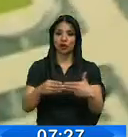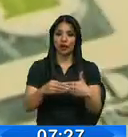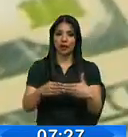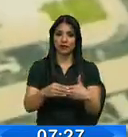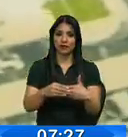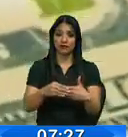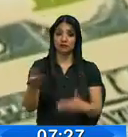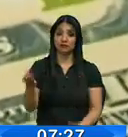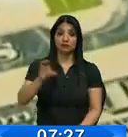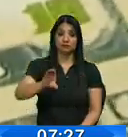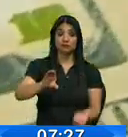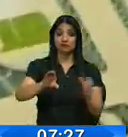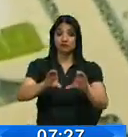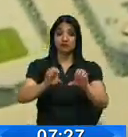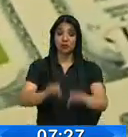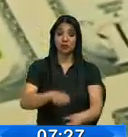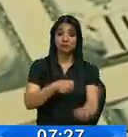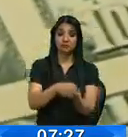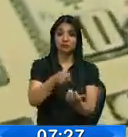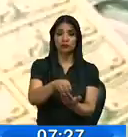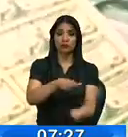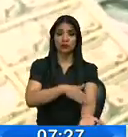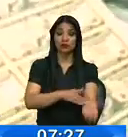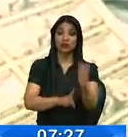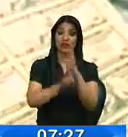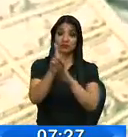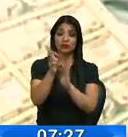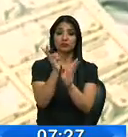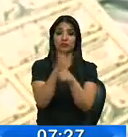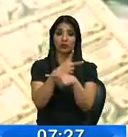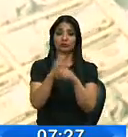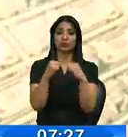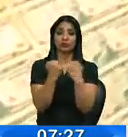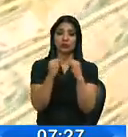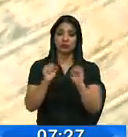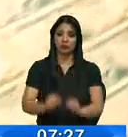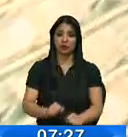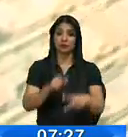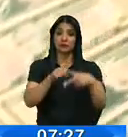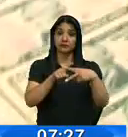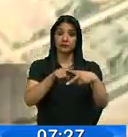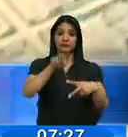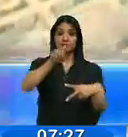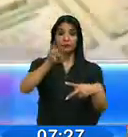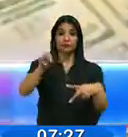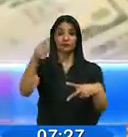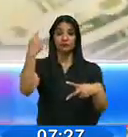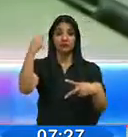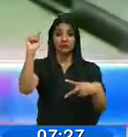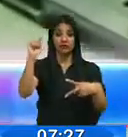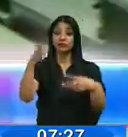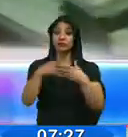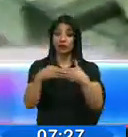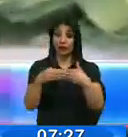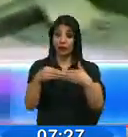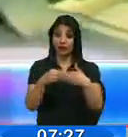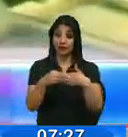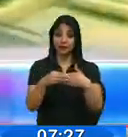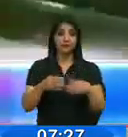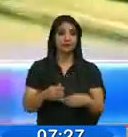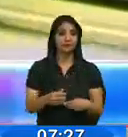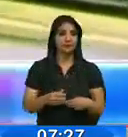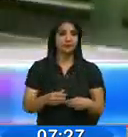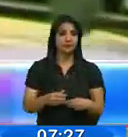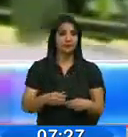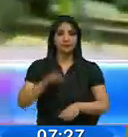permitirán financiar proyectos de desarrollo productivo y social. El primero por 200 millones de dólares a